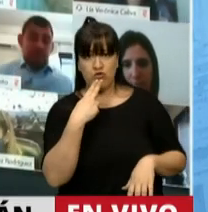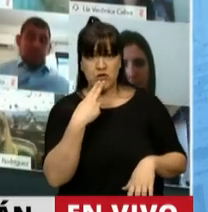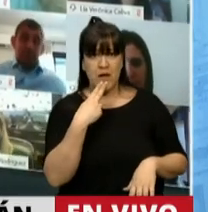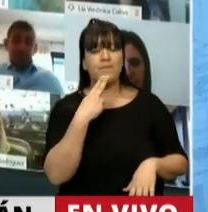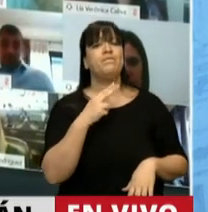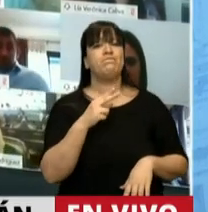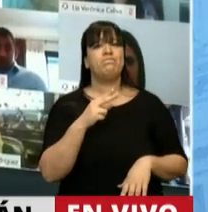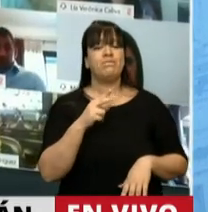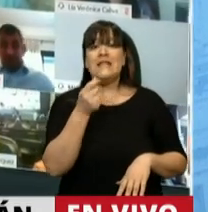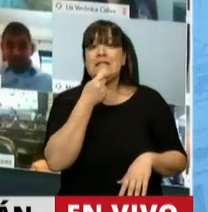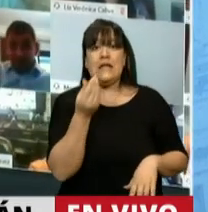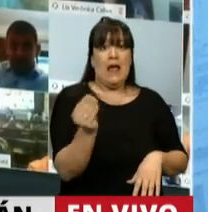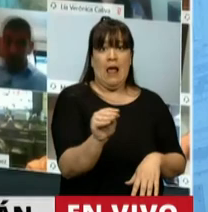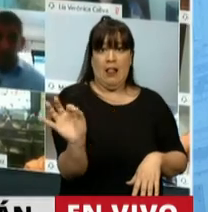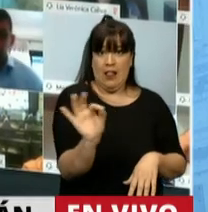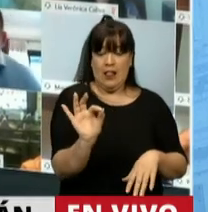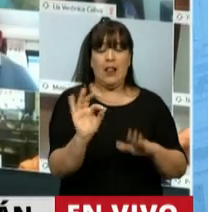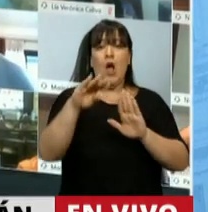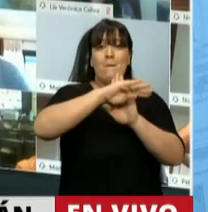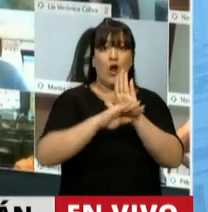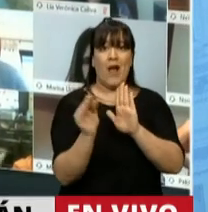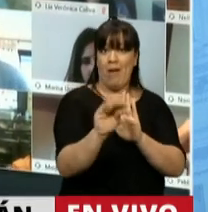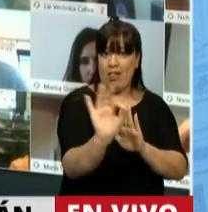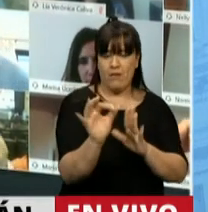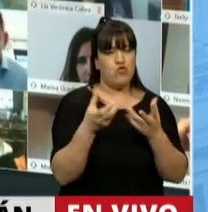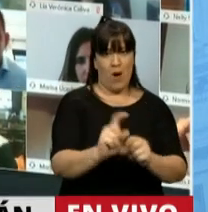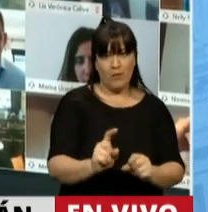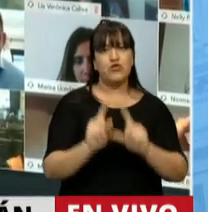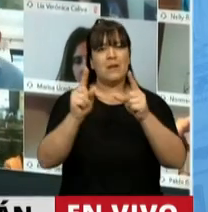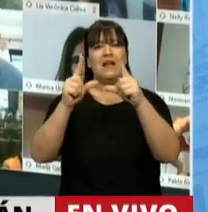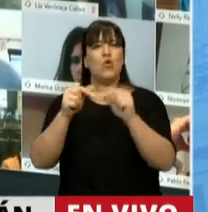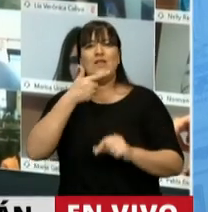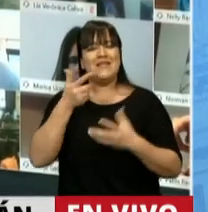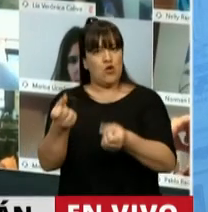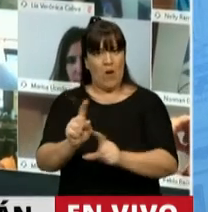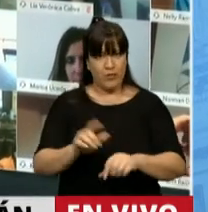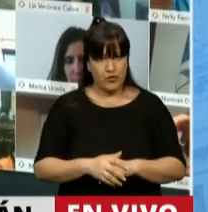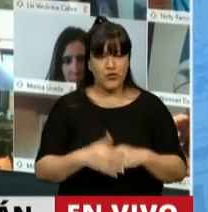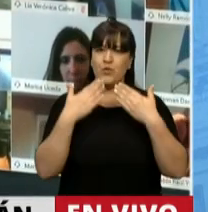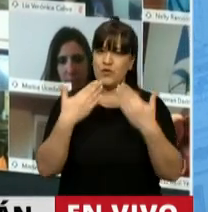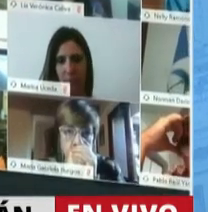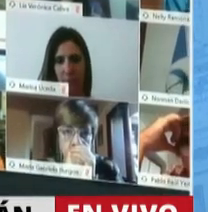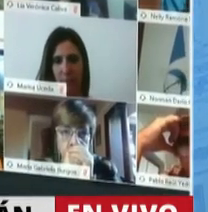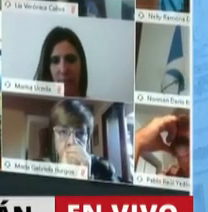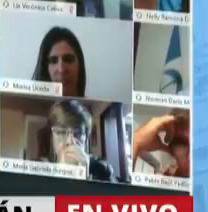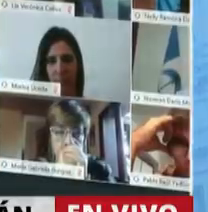hay la incorporación de este programa de emergencia municipal, y en el 17. Muchas gracias, Presidente.